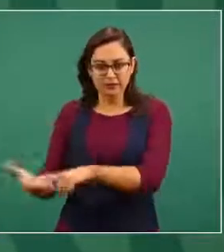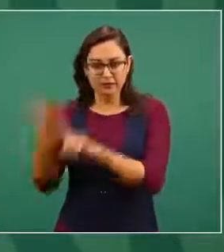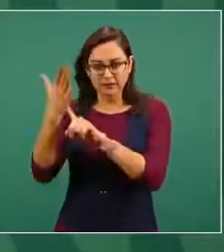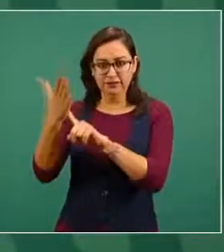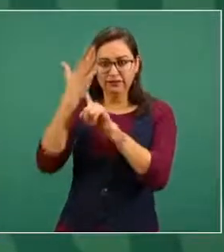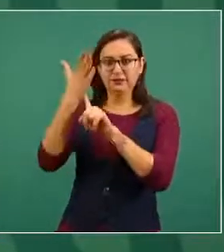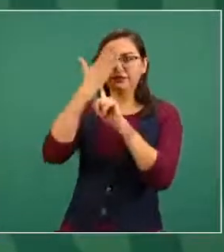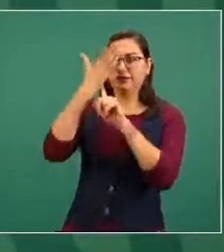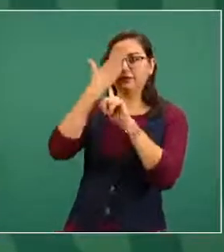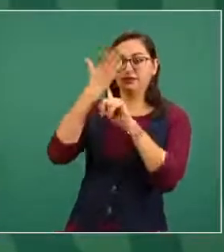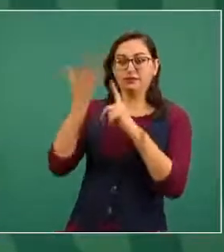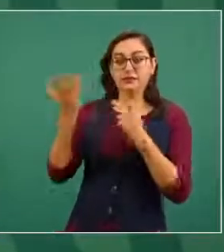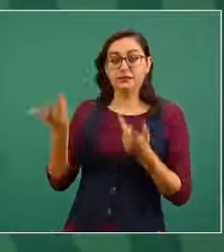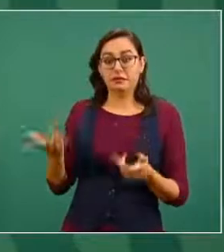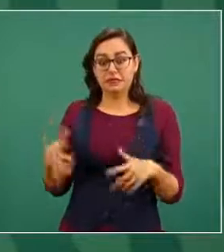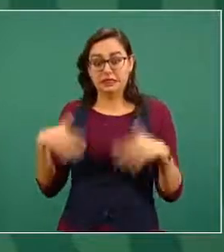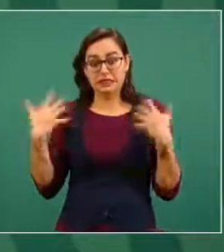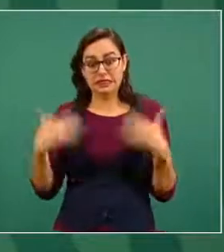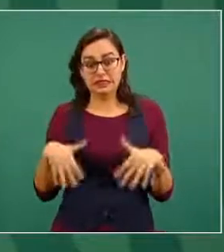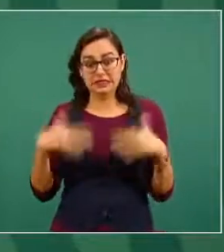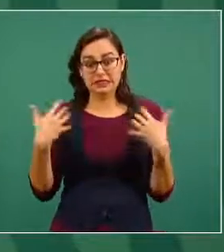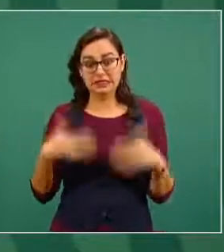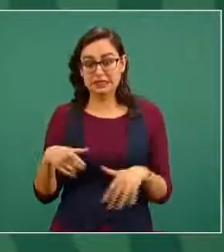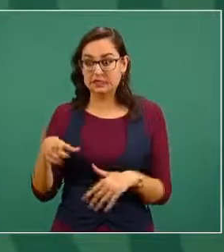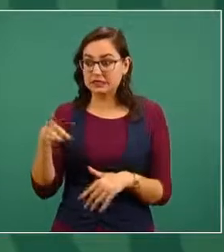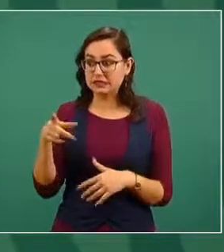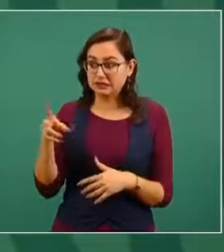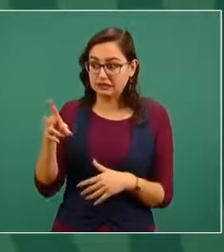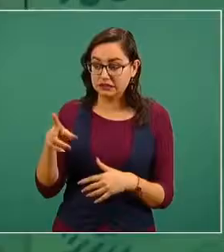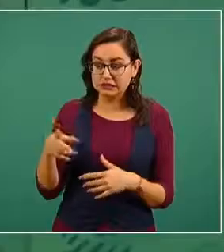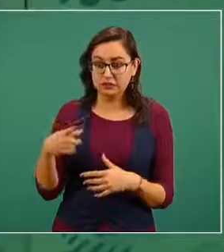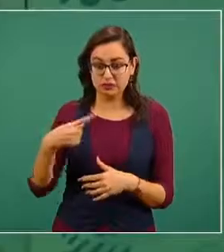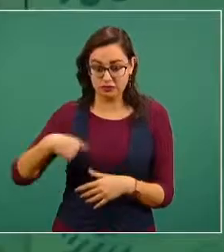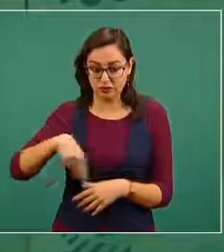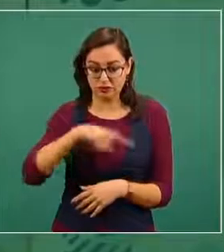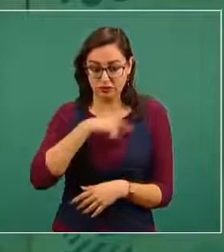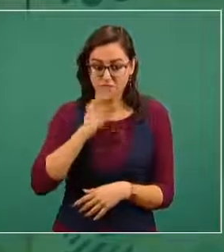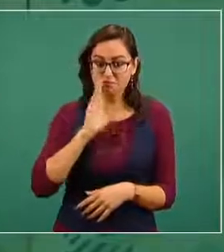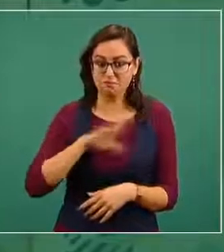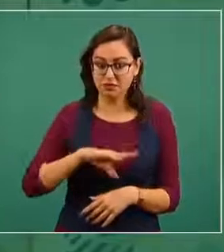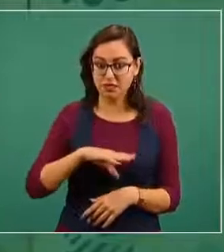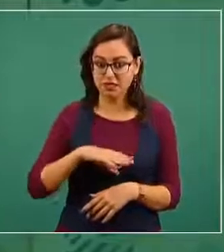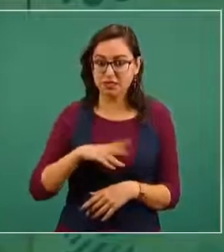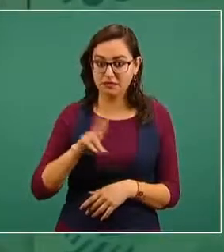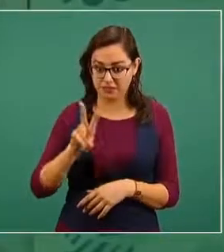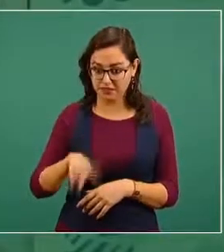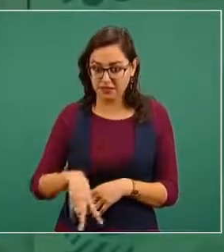que nos demuestran de que